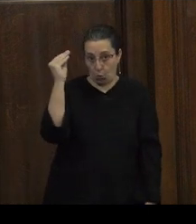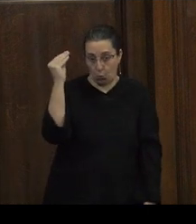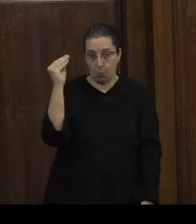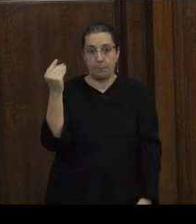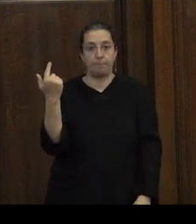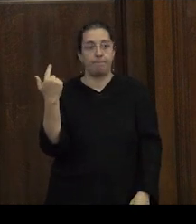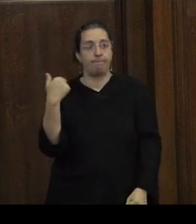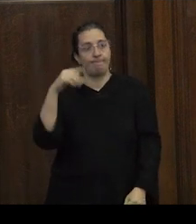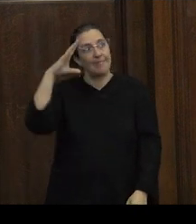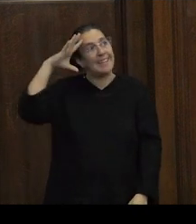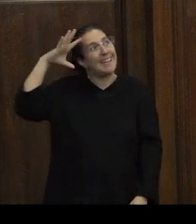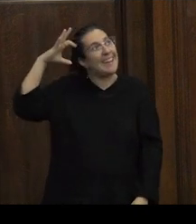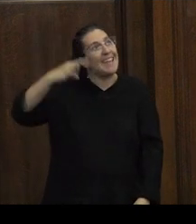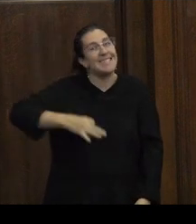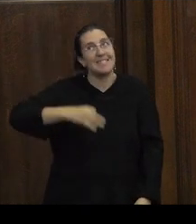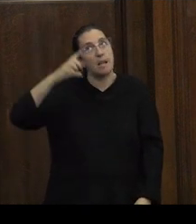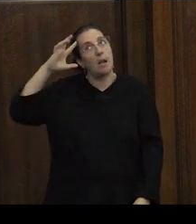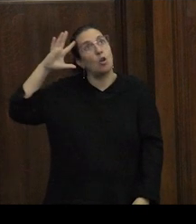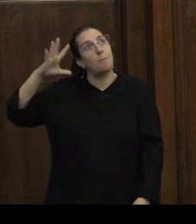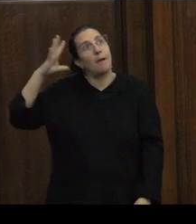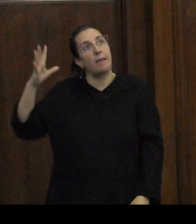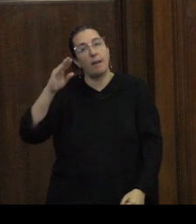creencias en los imaginarios